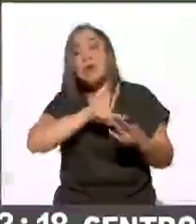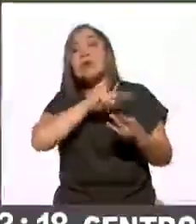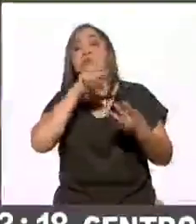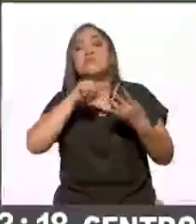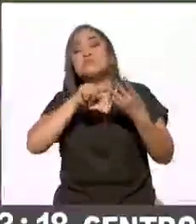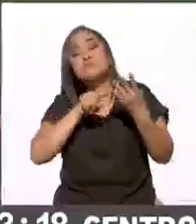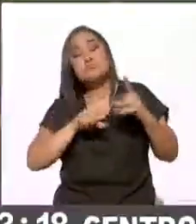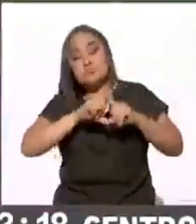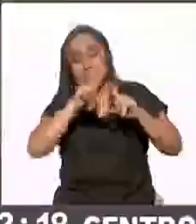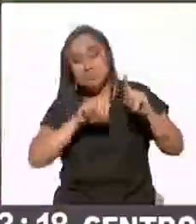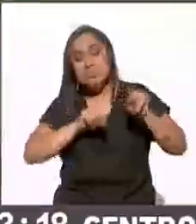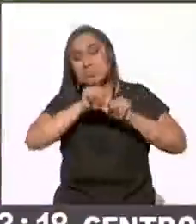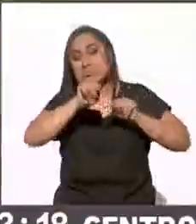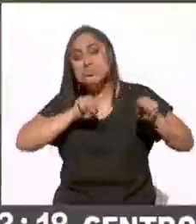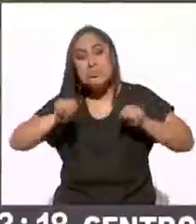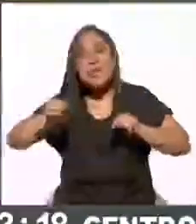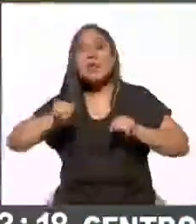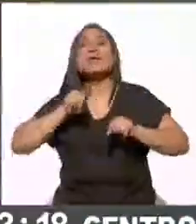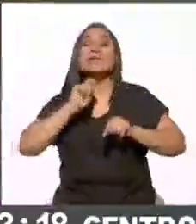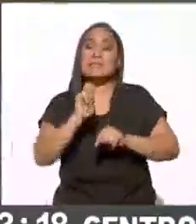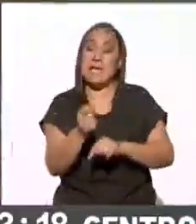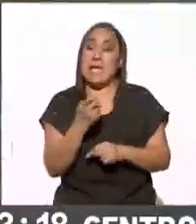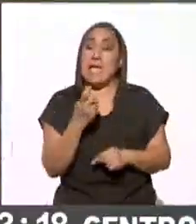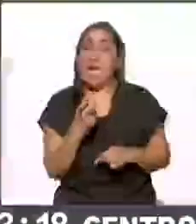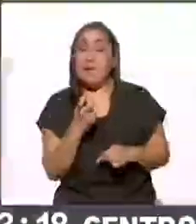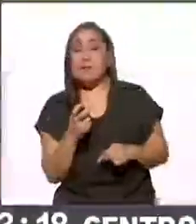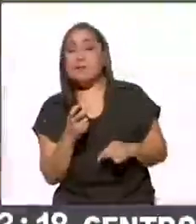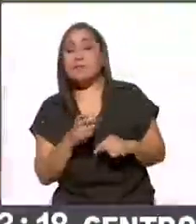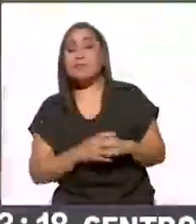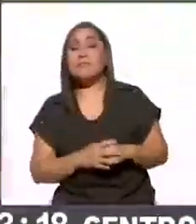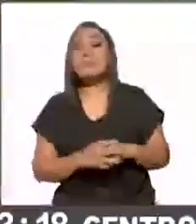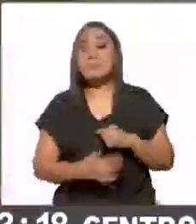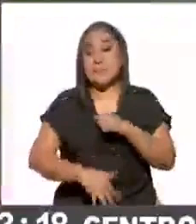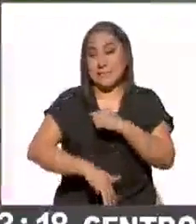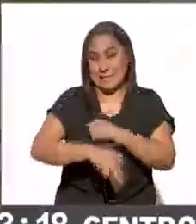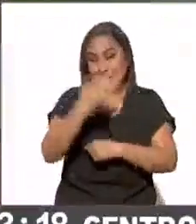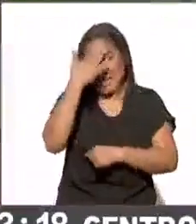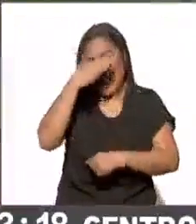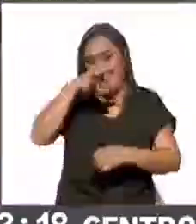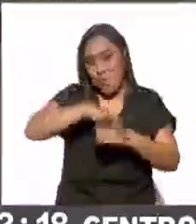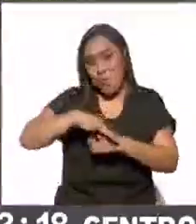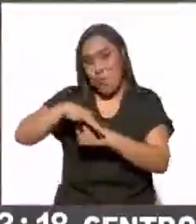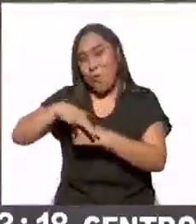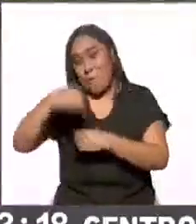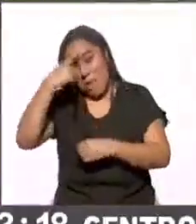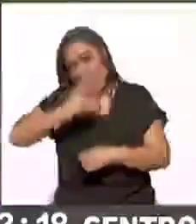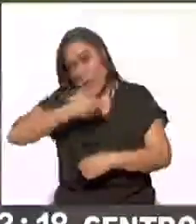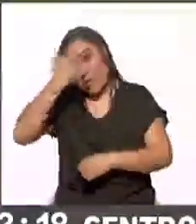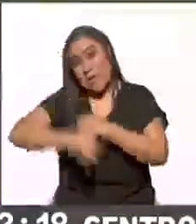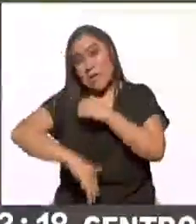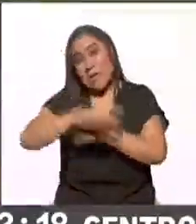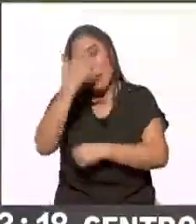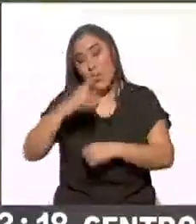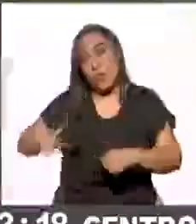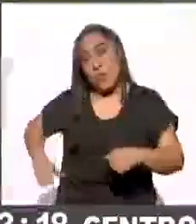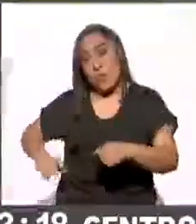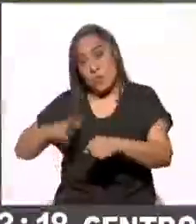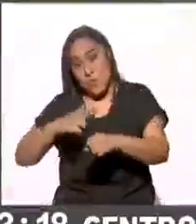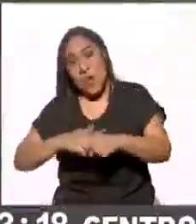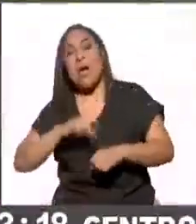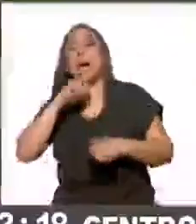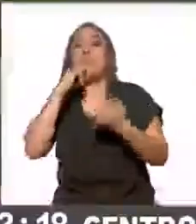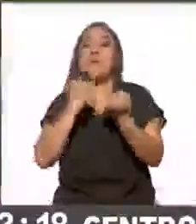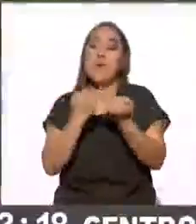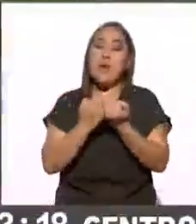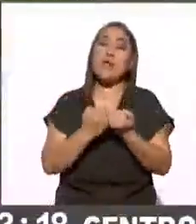República, donde se eligieron 15 gobernaturas, pero también cientos de alcaldías y puestos de